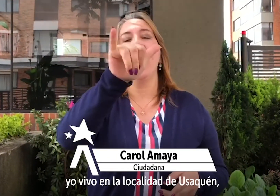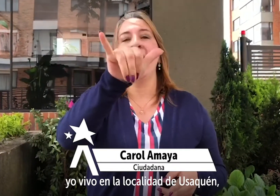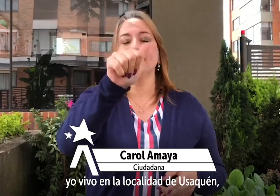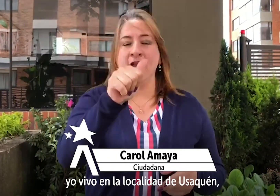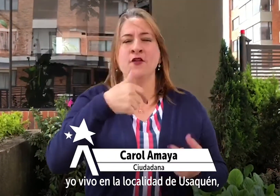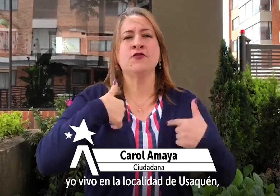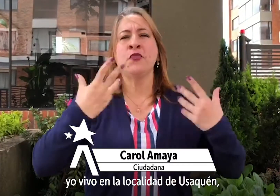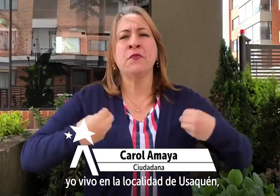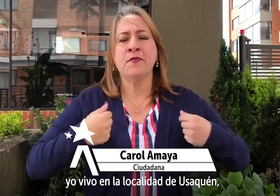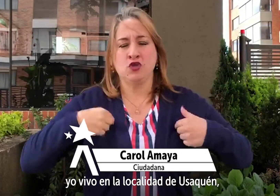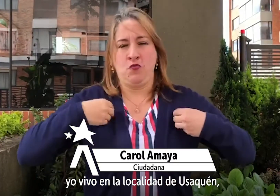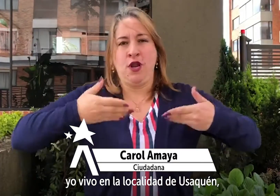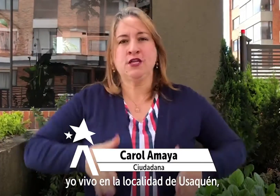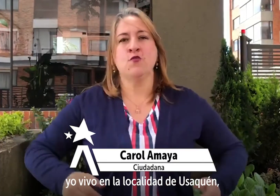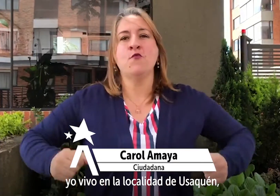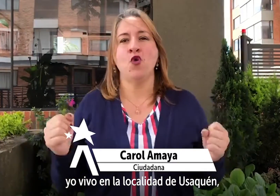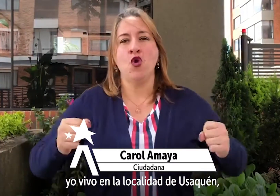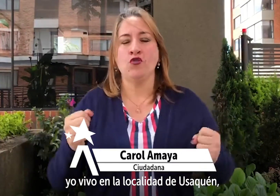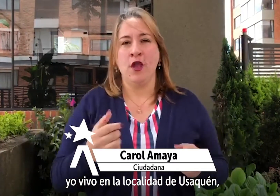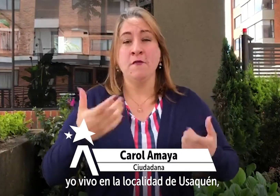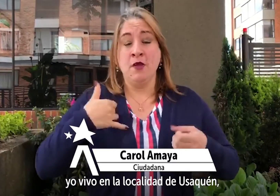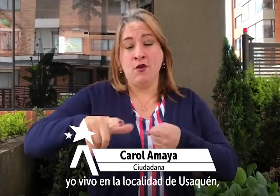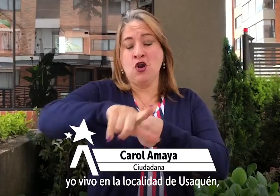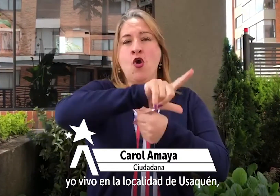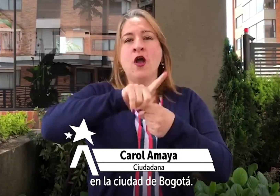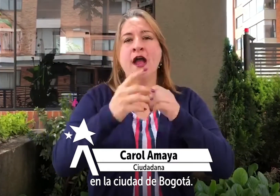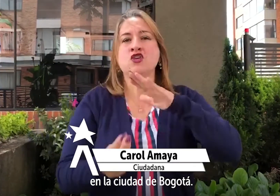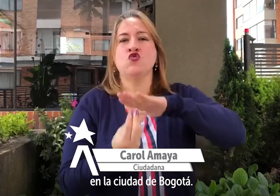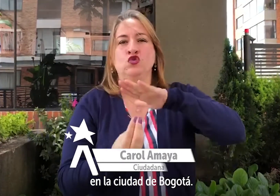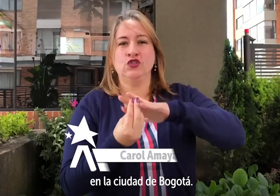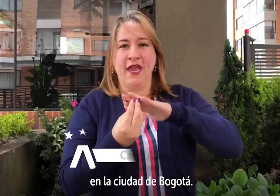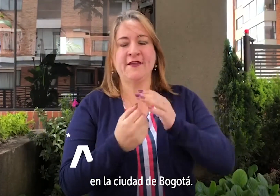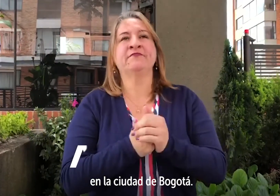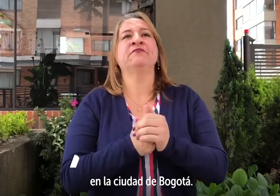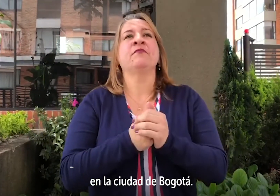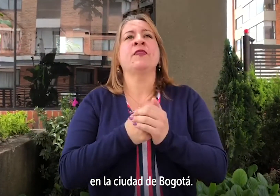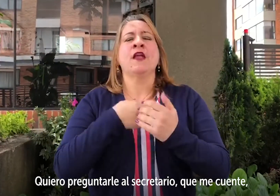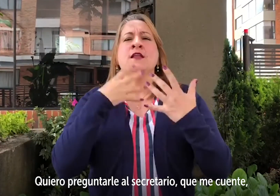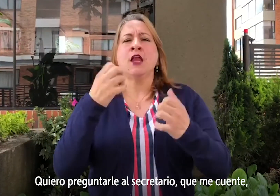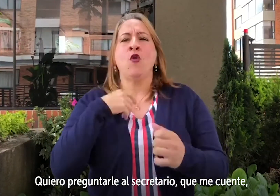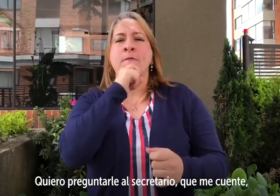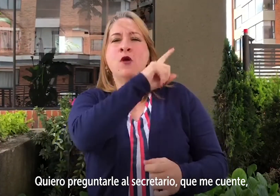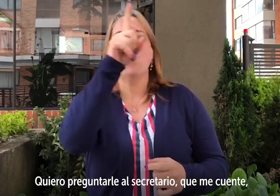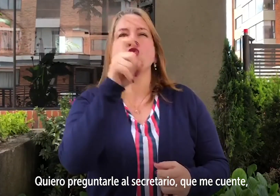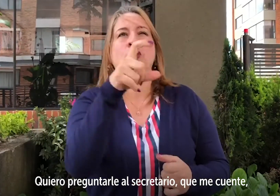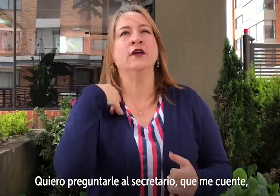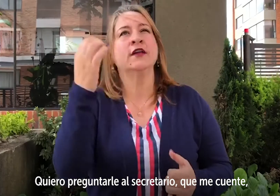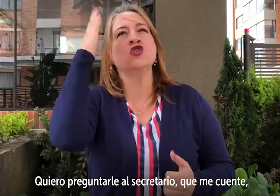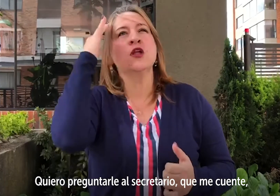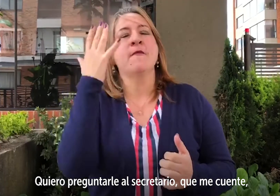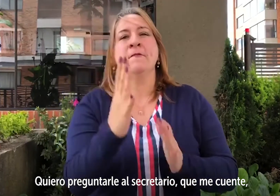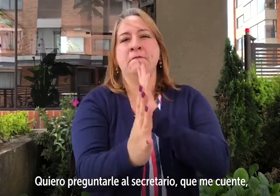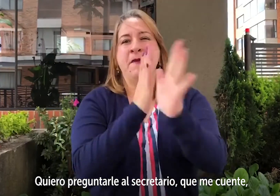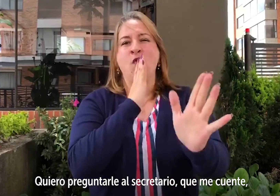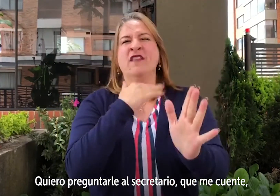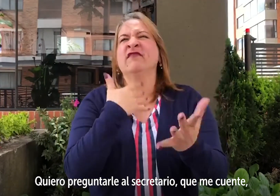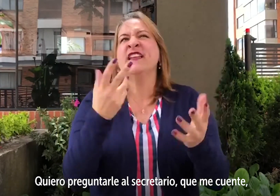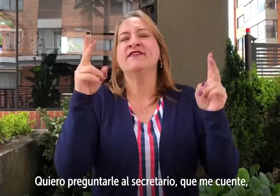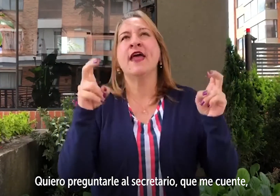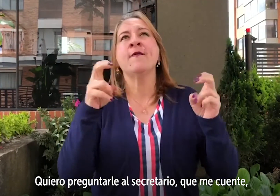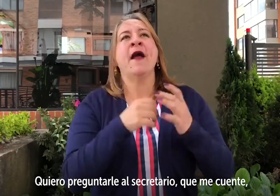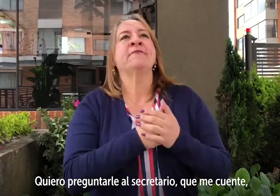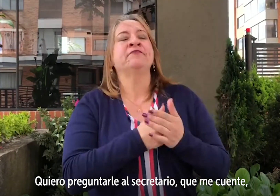Yo vivo en la localidad de Usaquén, en la ciudad de Bogotá. Quiero preguntarle al secretario que me cuente.